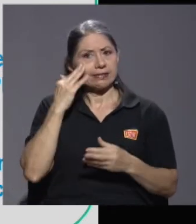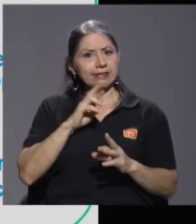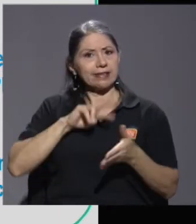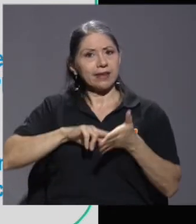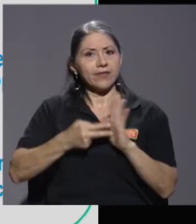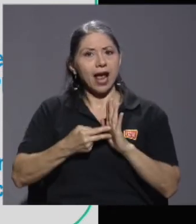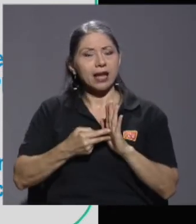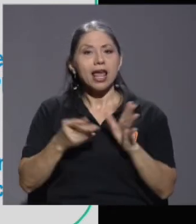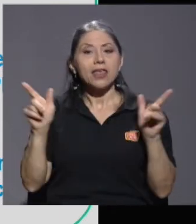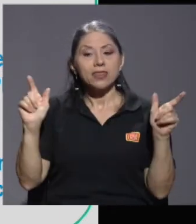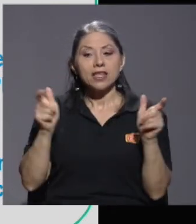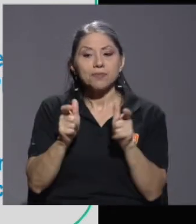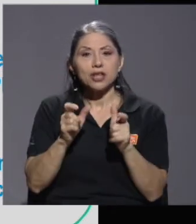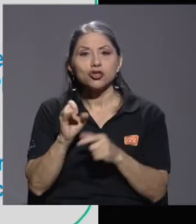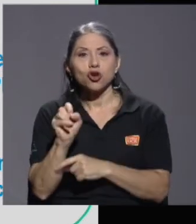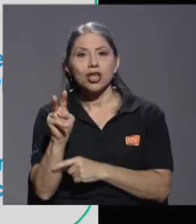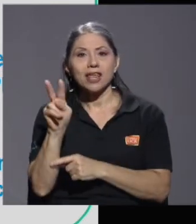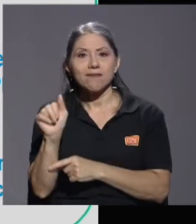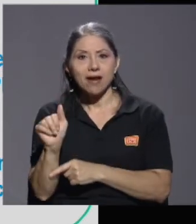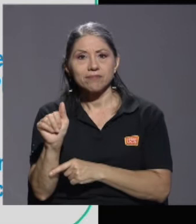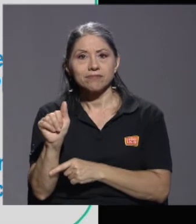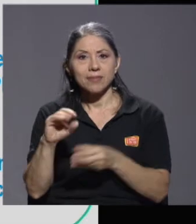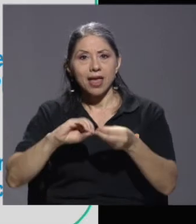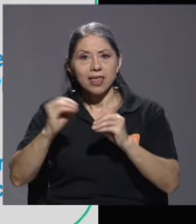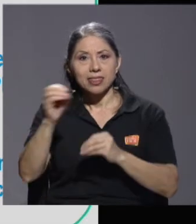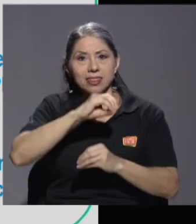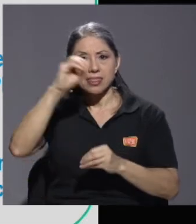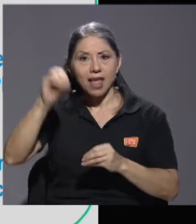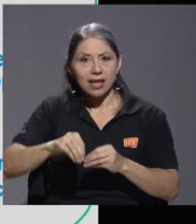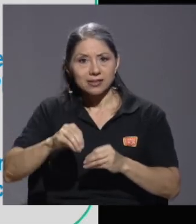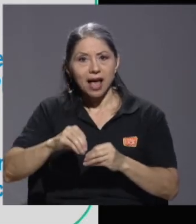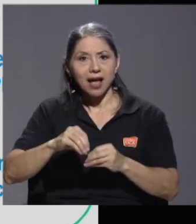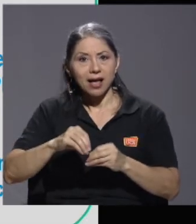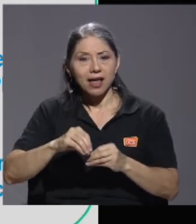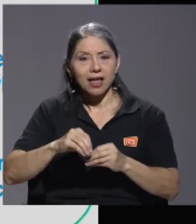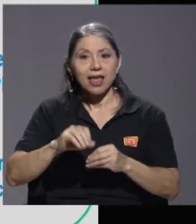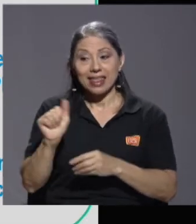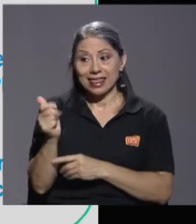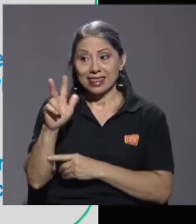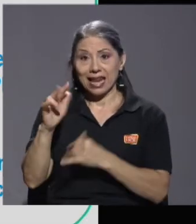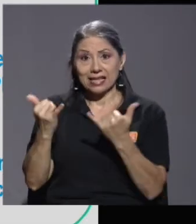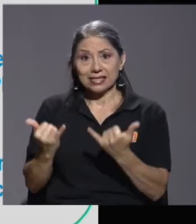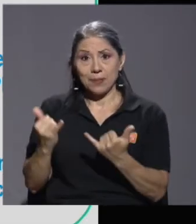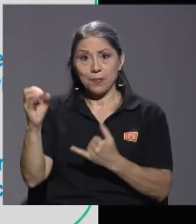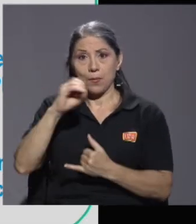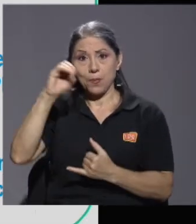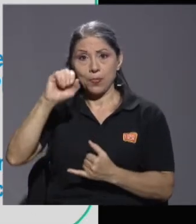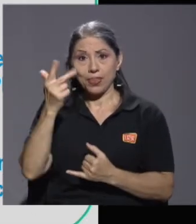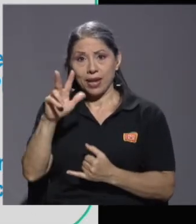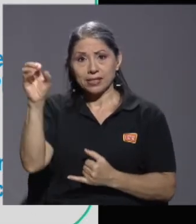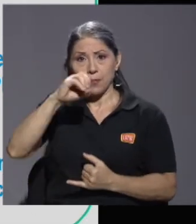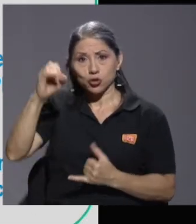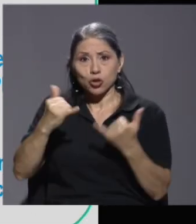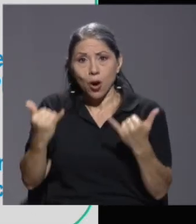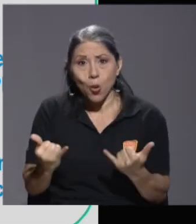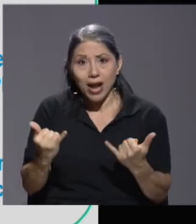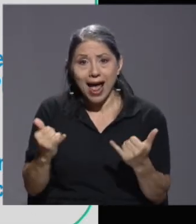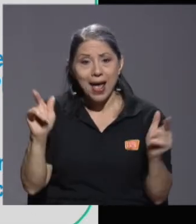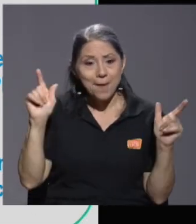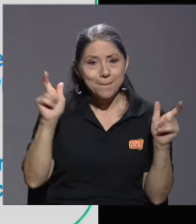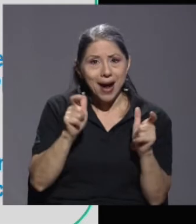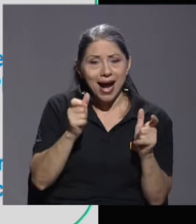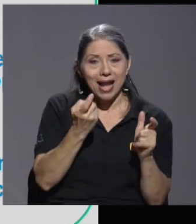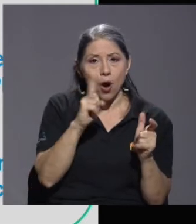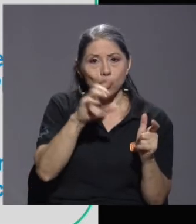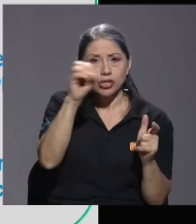en el impuesto al valor agregado de la tasa de impuesto, pasarla en este caso de un 13% a un 11%, pero a su